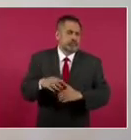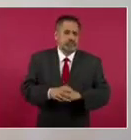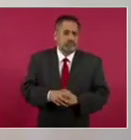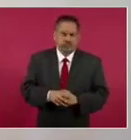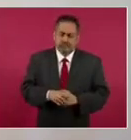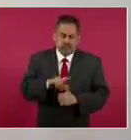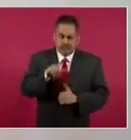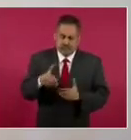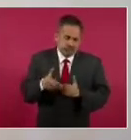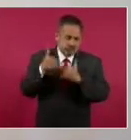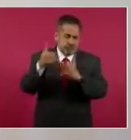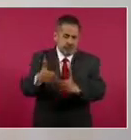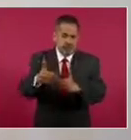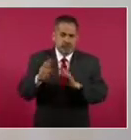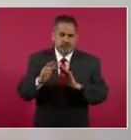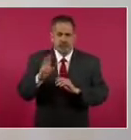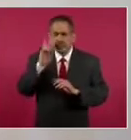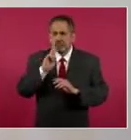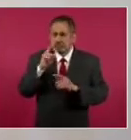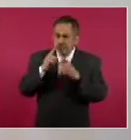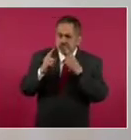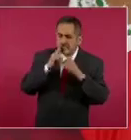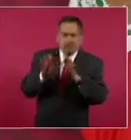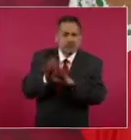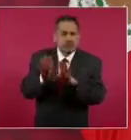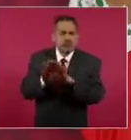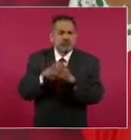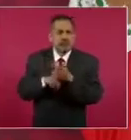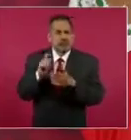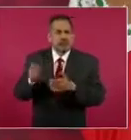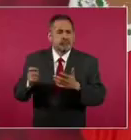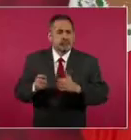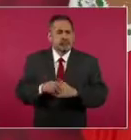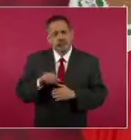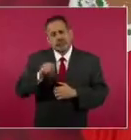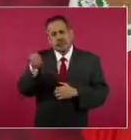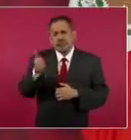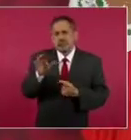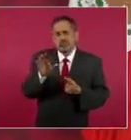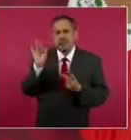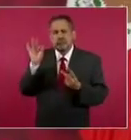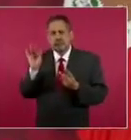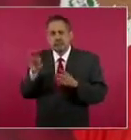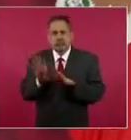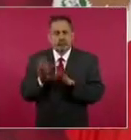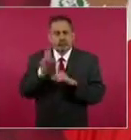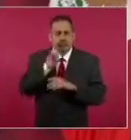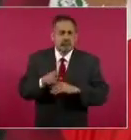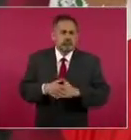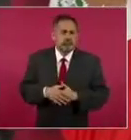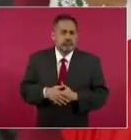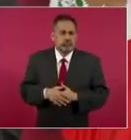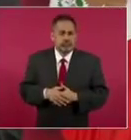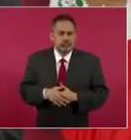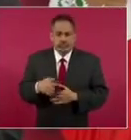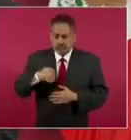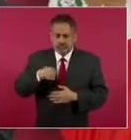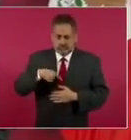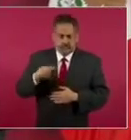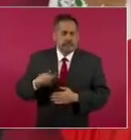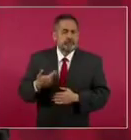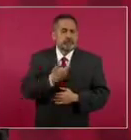a posponer o vamos a buscar otra opción. Es que yo soy el presidente